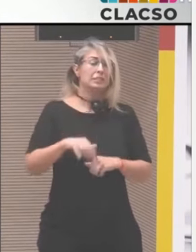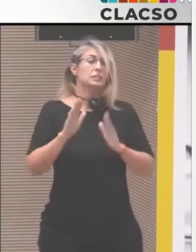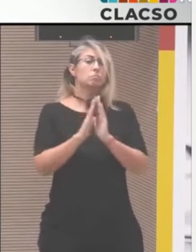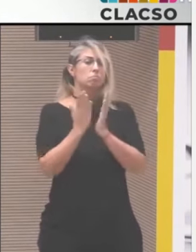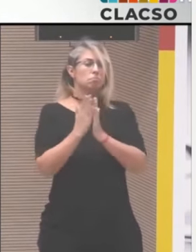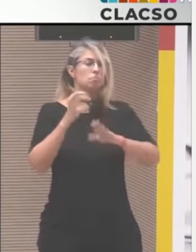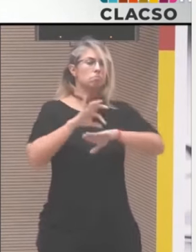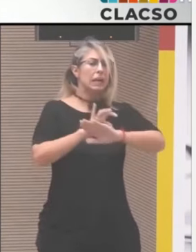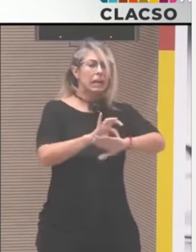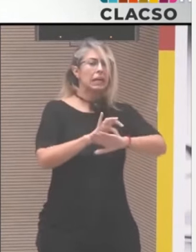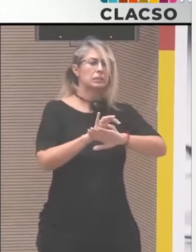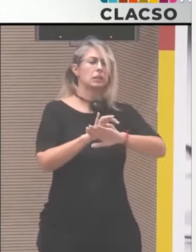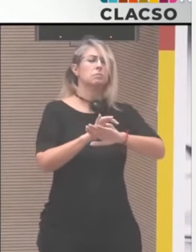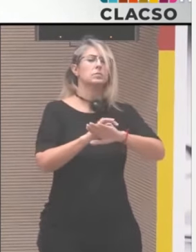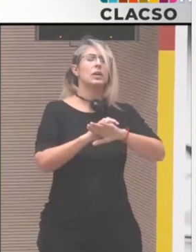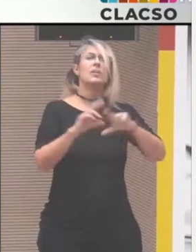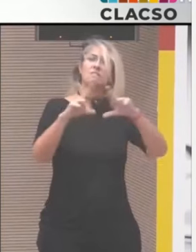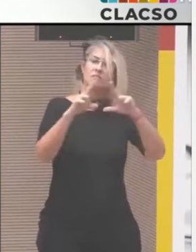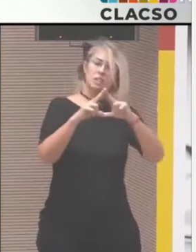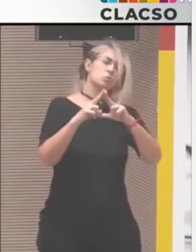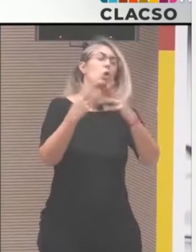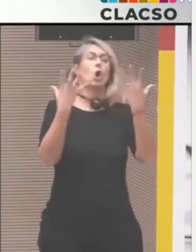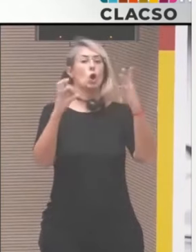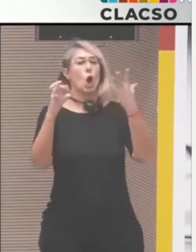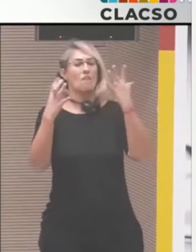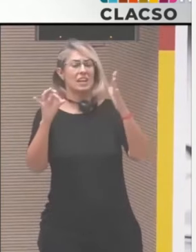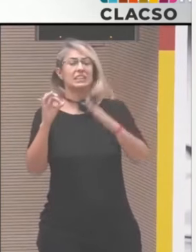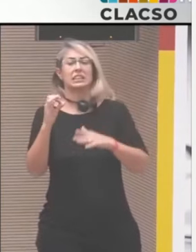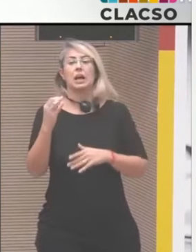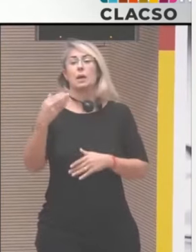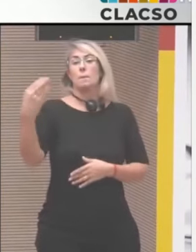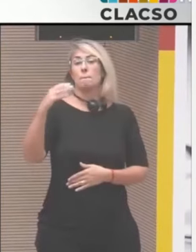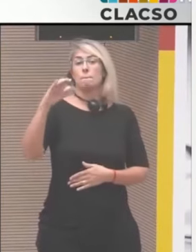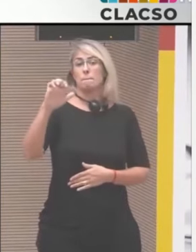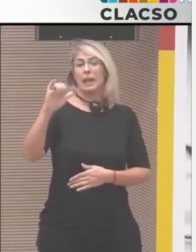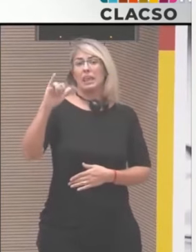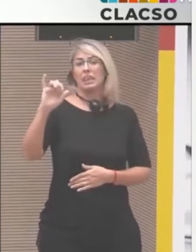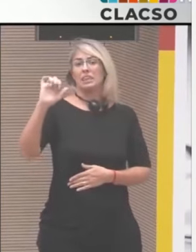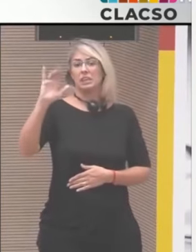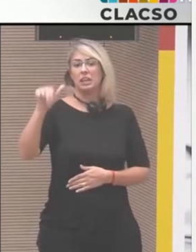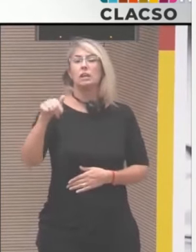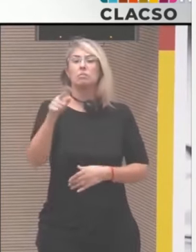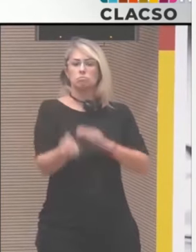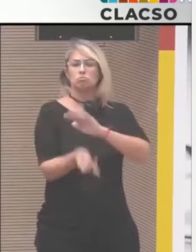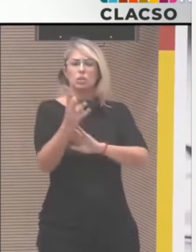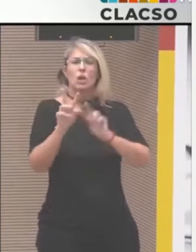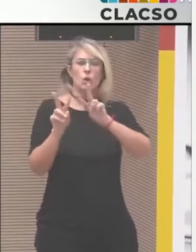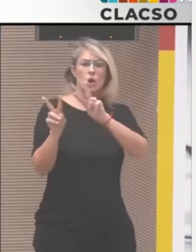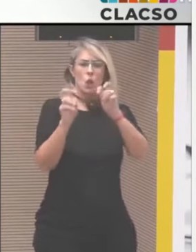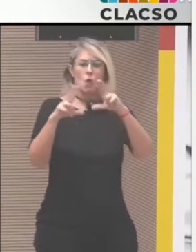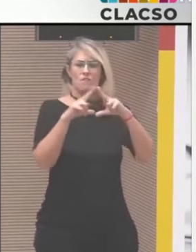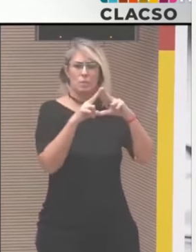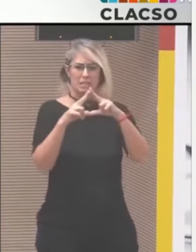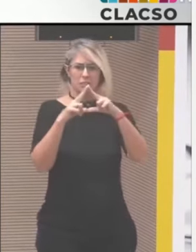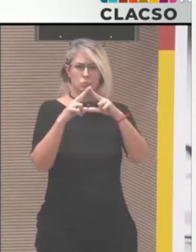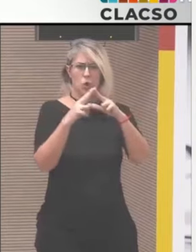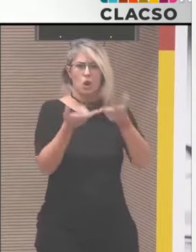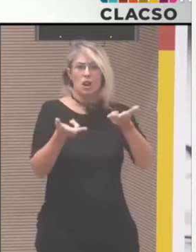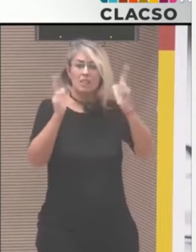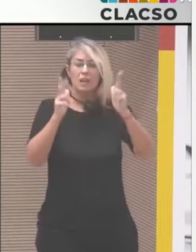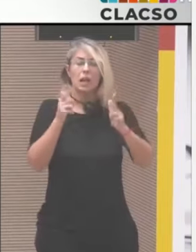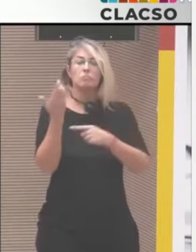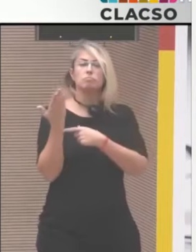que pueda ser el resultado electoral este domingo en Argentina, donde está en disputa un modelo